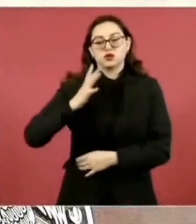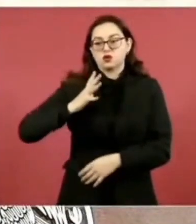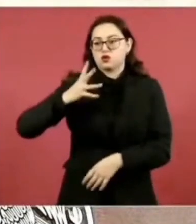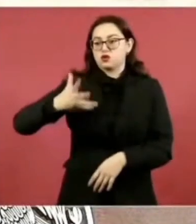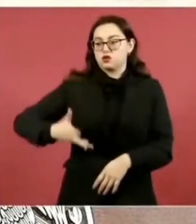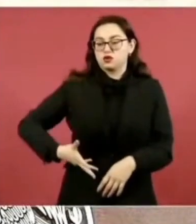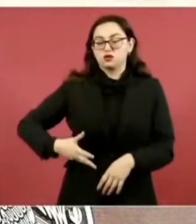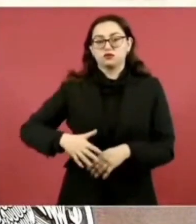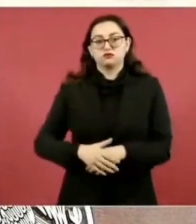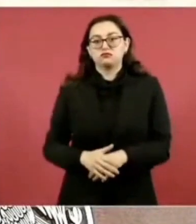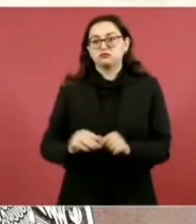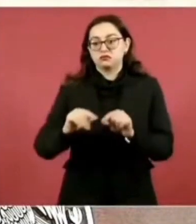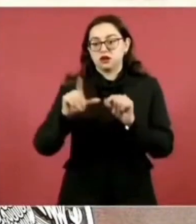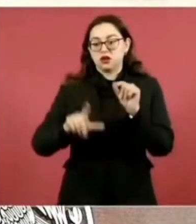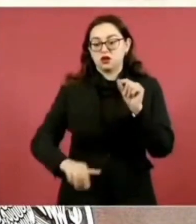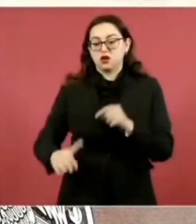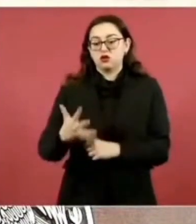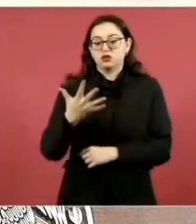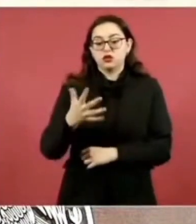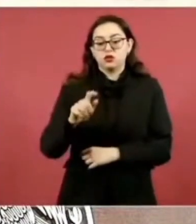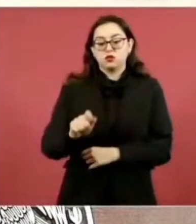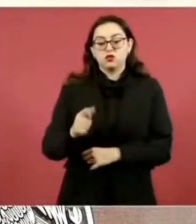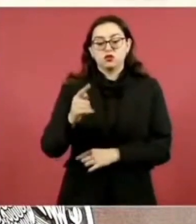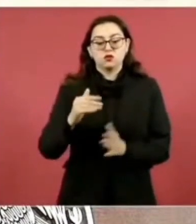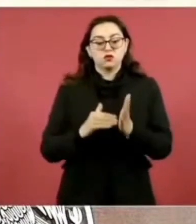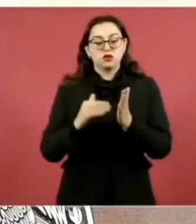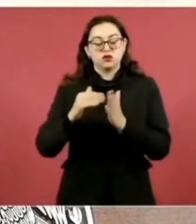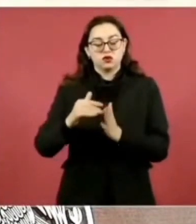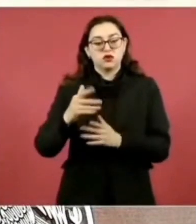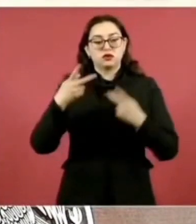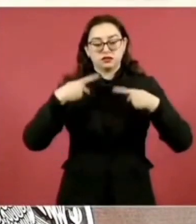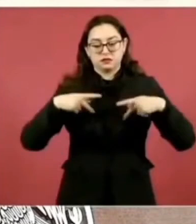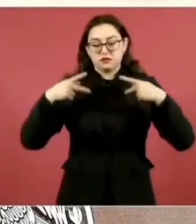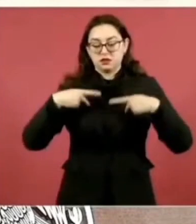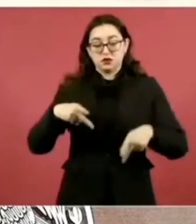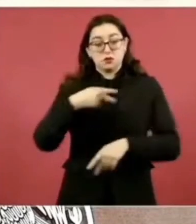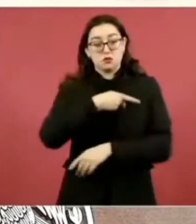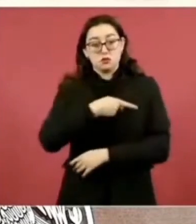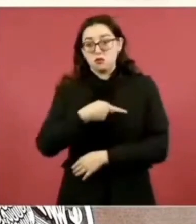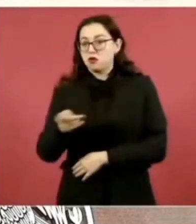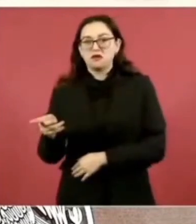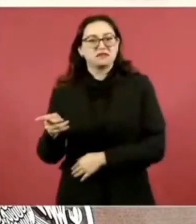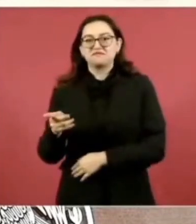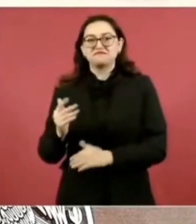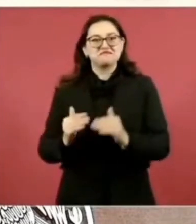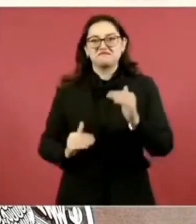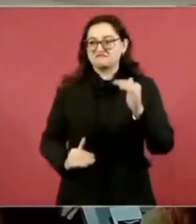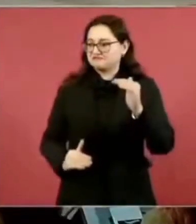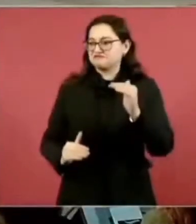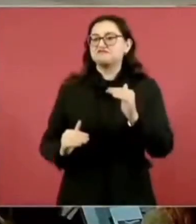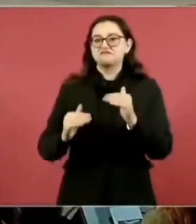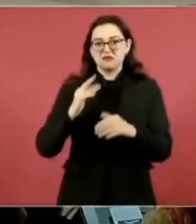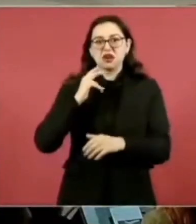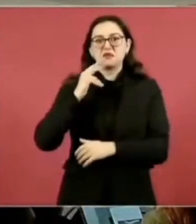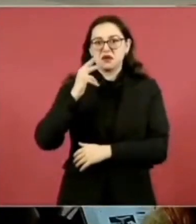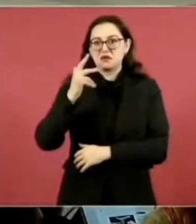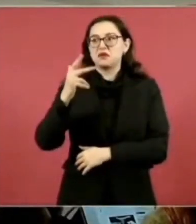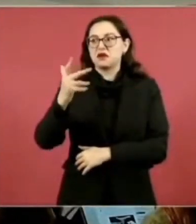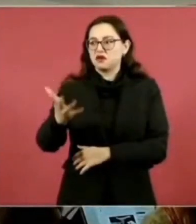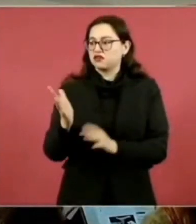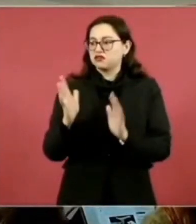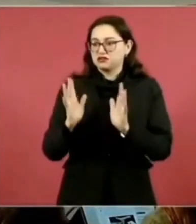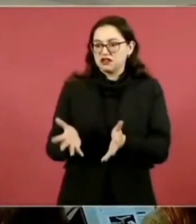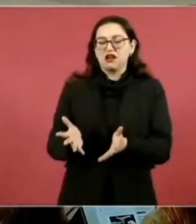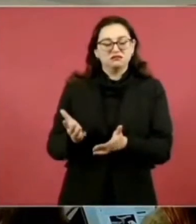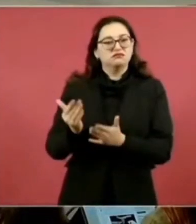.1 millones de personas empujadas también por su política salarial. También comentar en la siguiente, pues que en esta